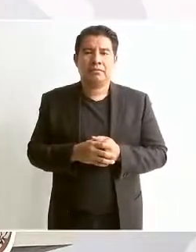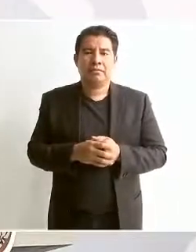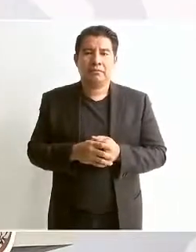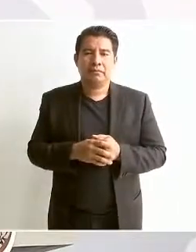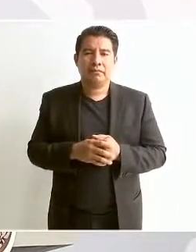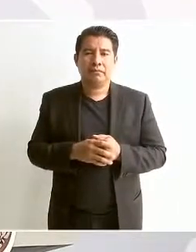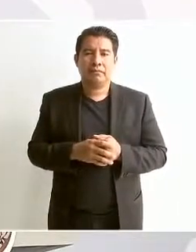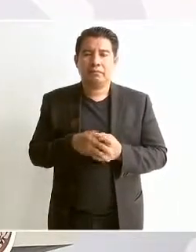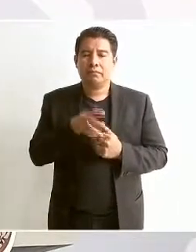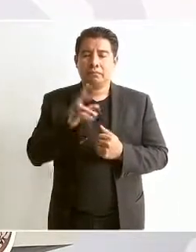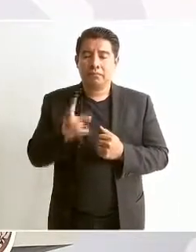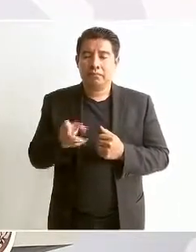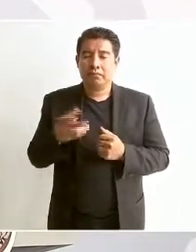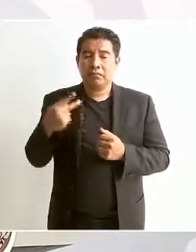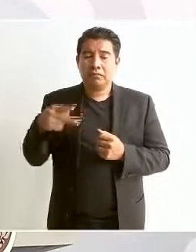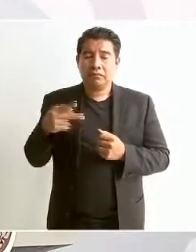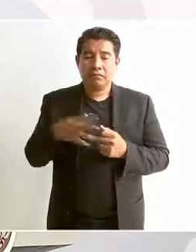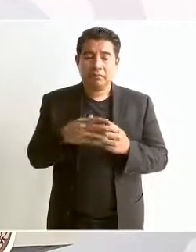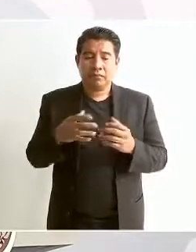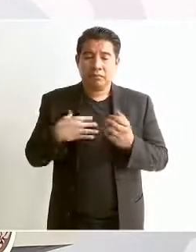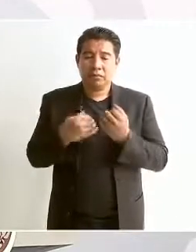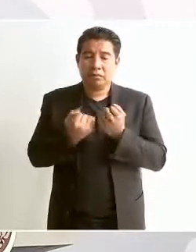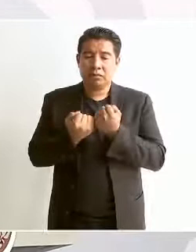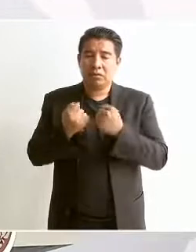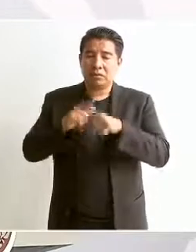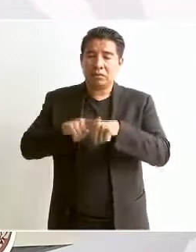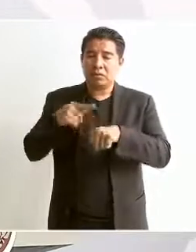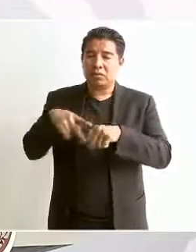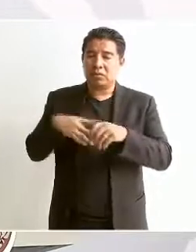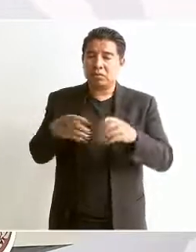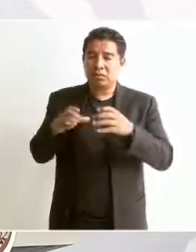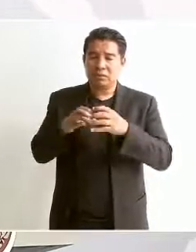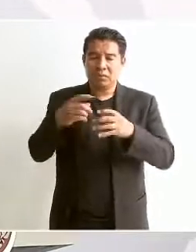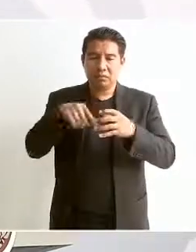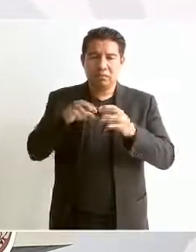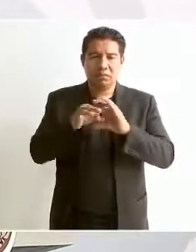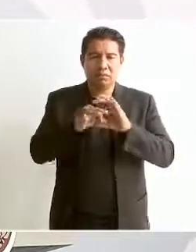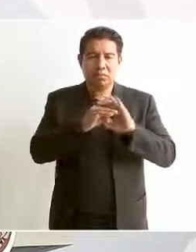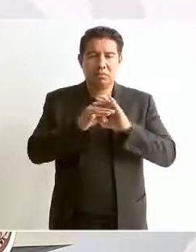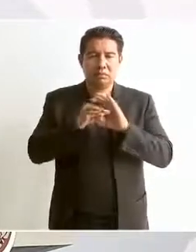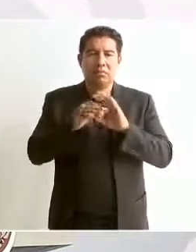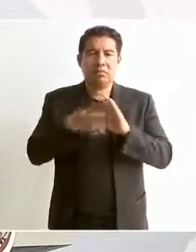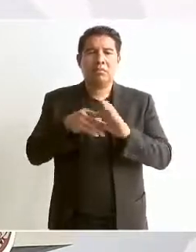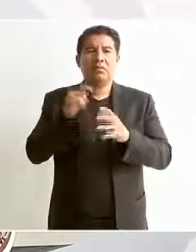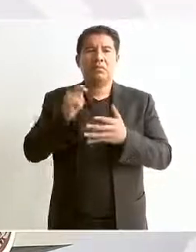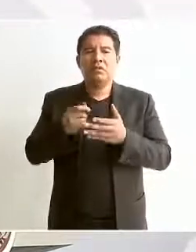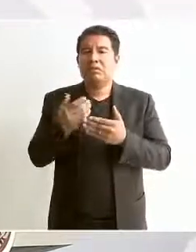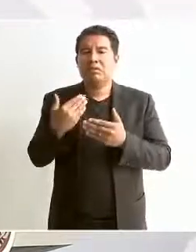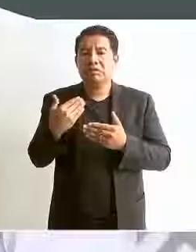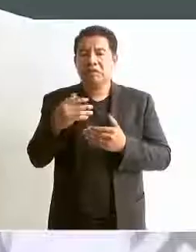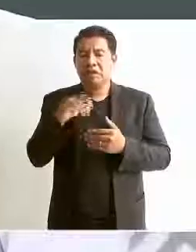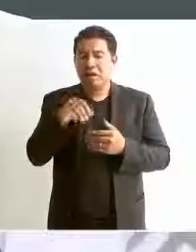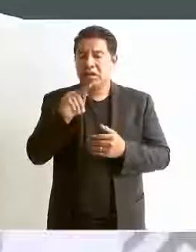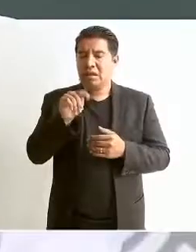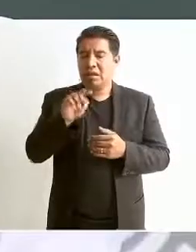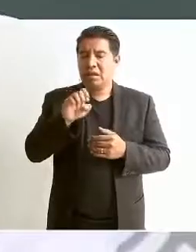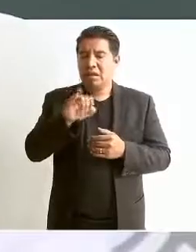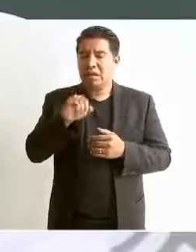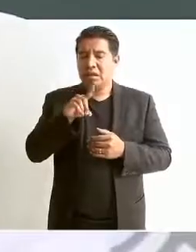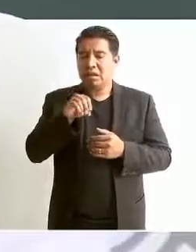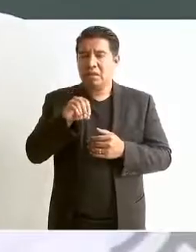organización social comunitaria, lo que recientemente se conoce como tejido social,